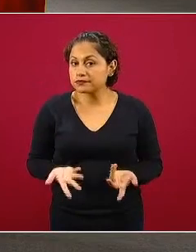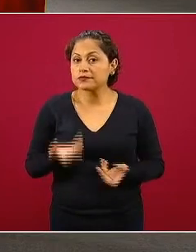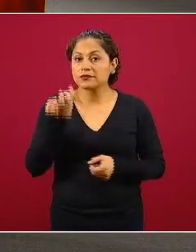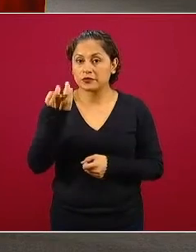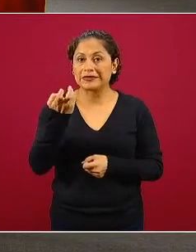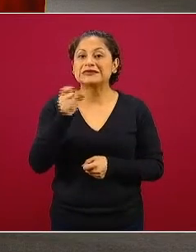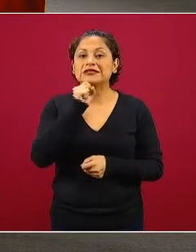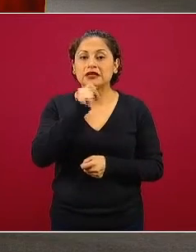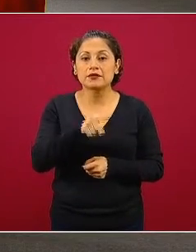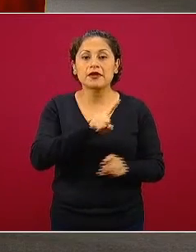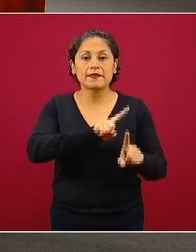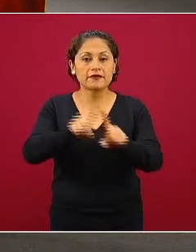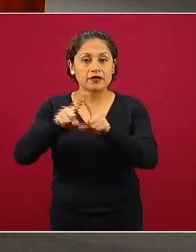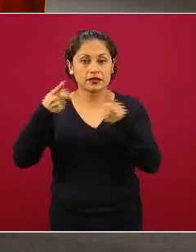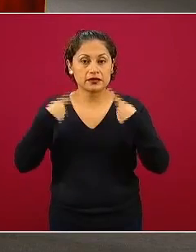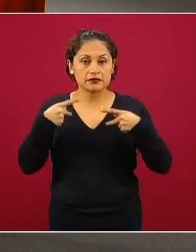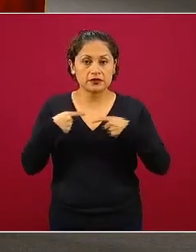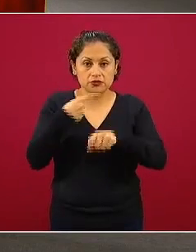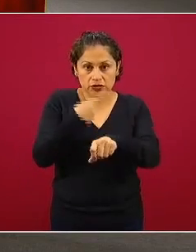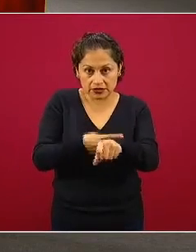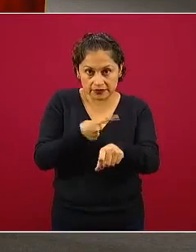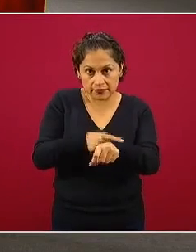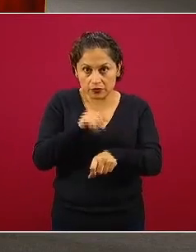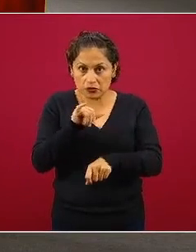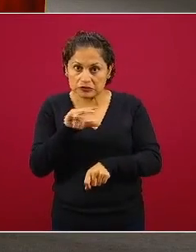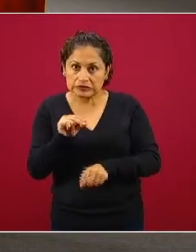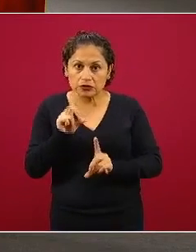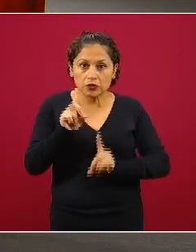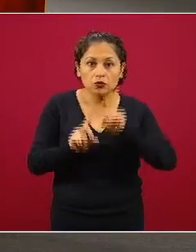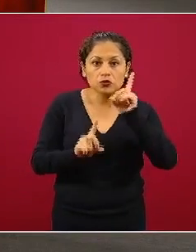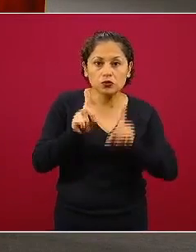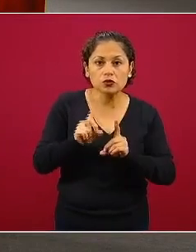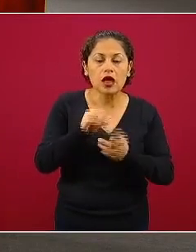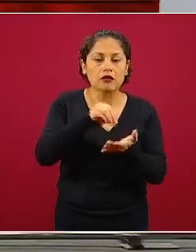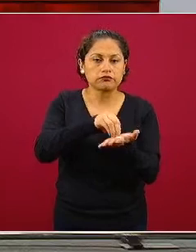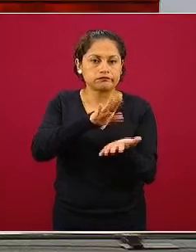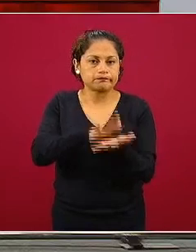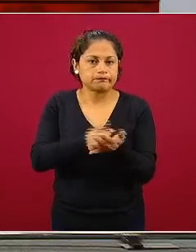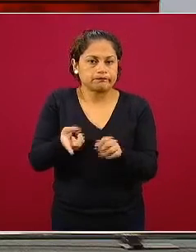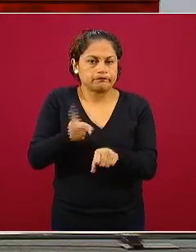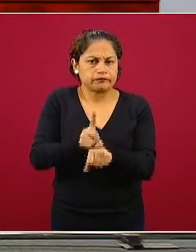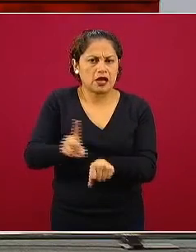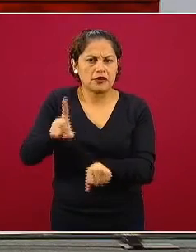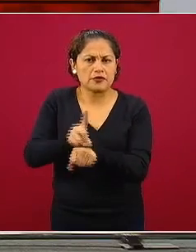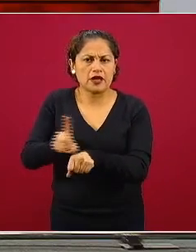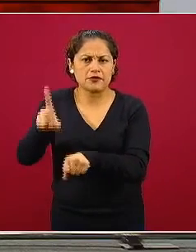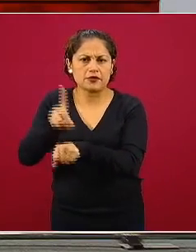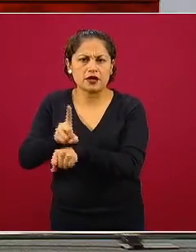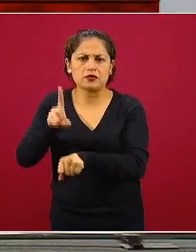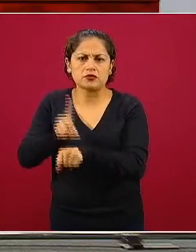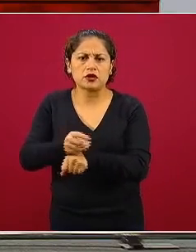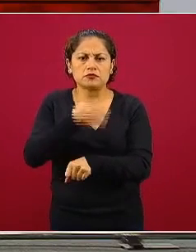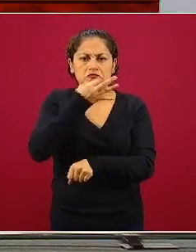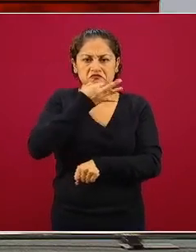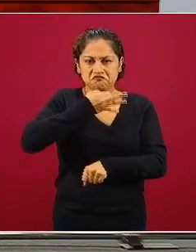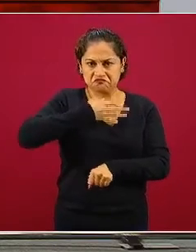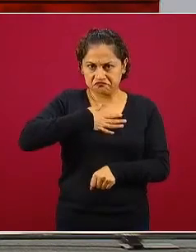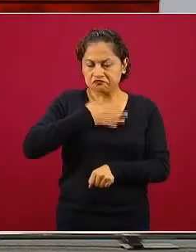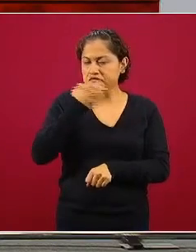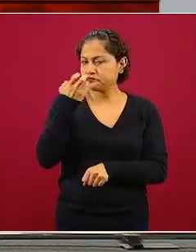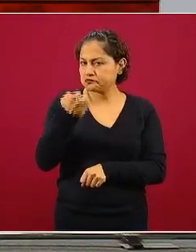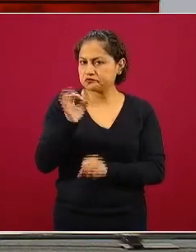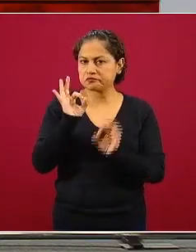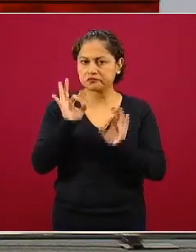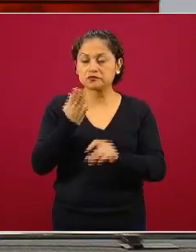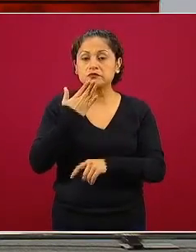sospechosos de COVID se notifican en tiempo real a lo largo de cada día la notificación pero para hacer las